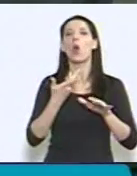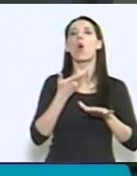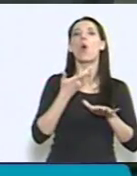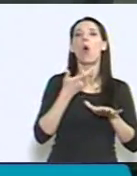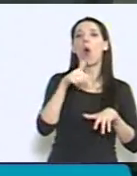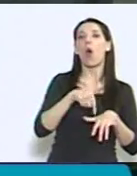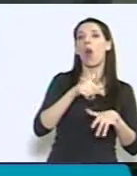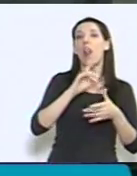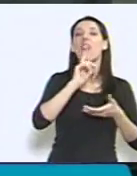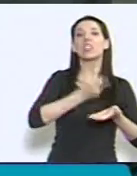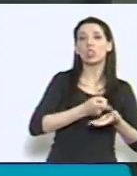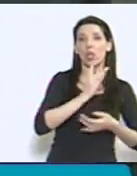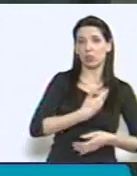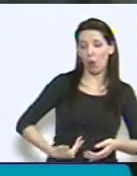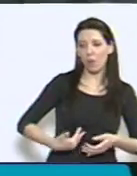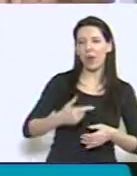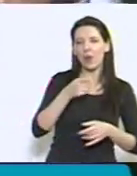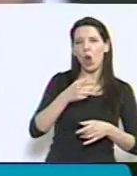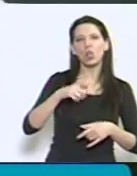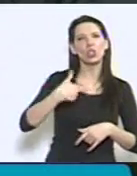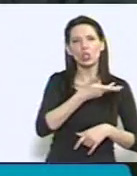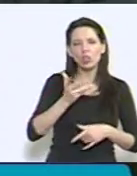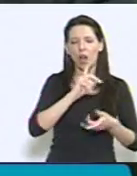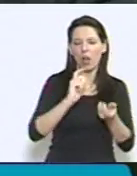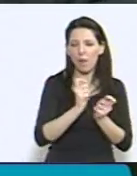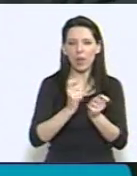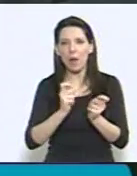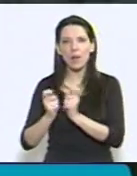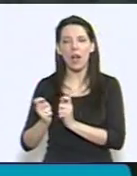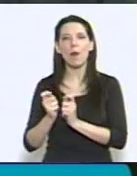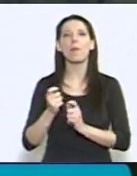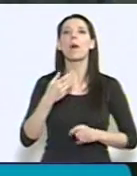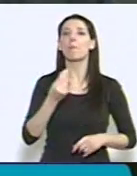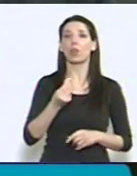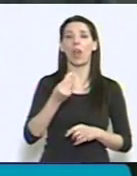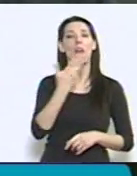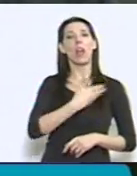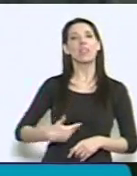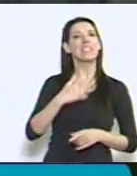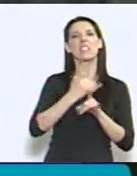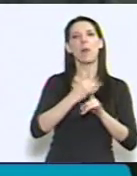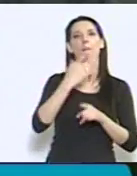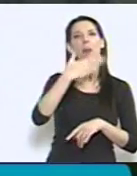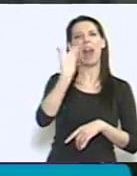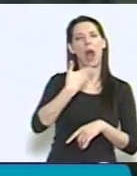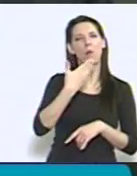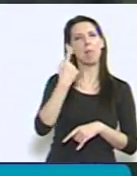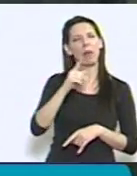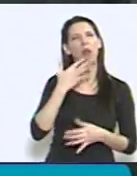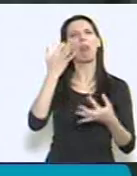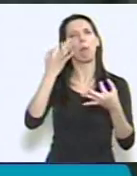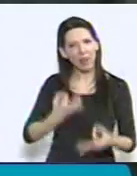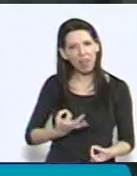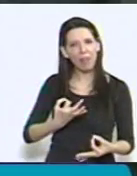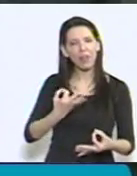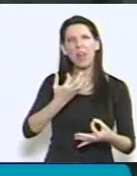inclusión social permanentemente exaltado por la retórica oficialista, no ha mejorado la realidad de